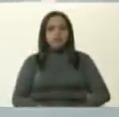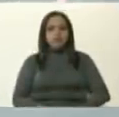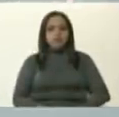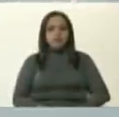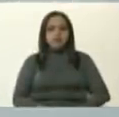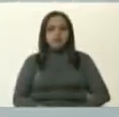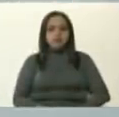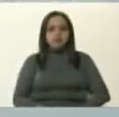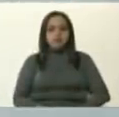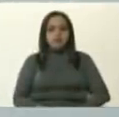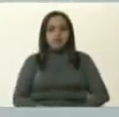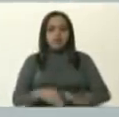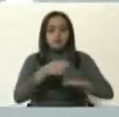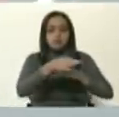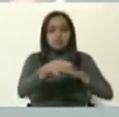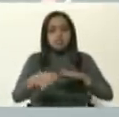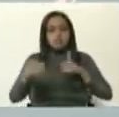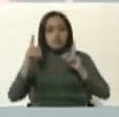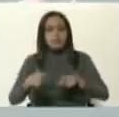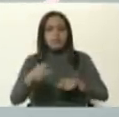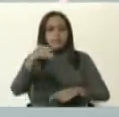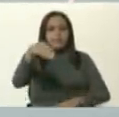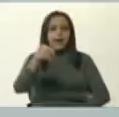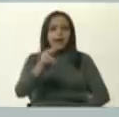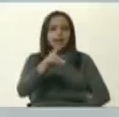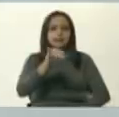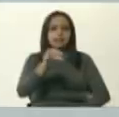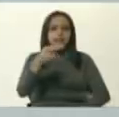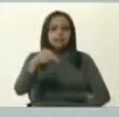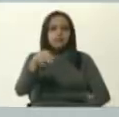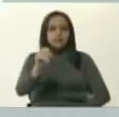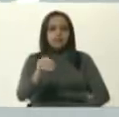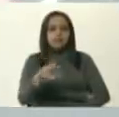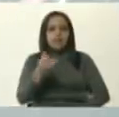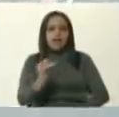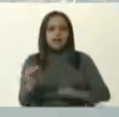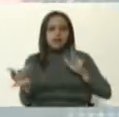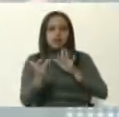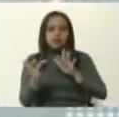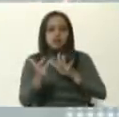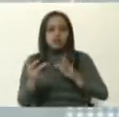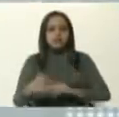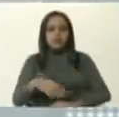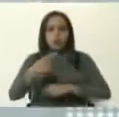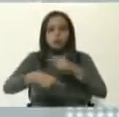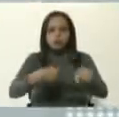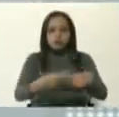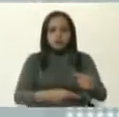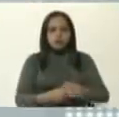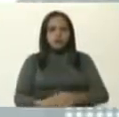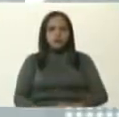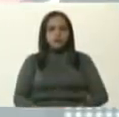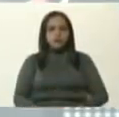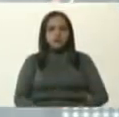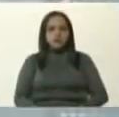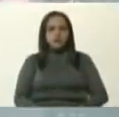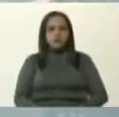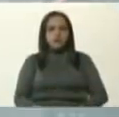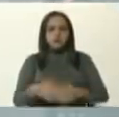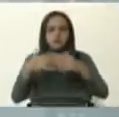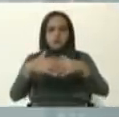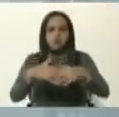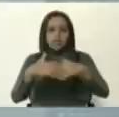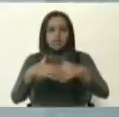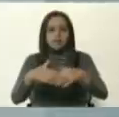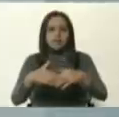Santiago Marinho. Este es contacto de casos derivados de la empresa de gases